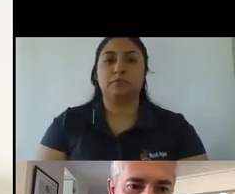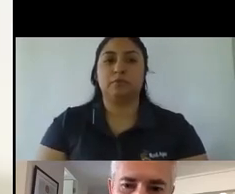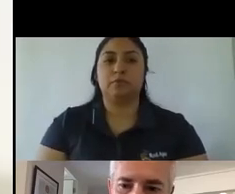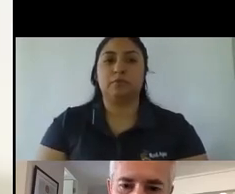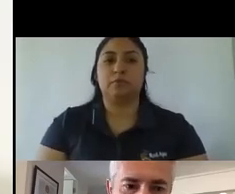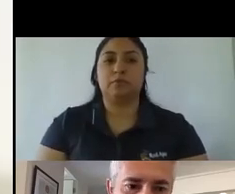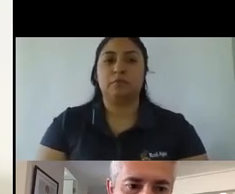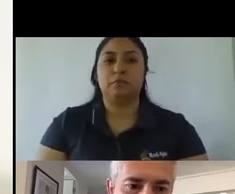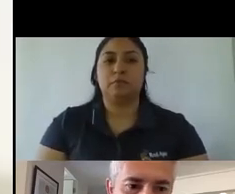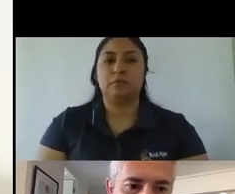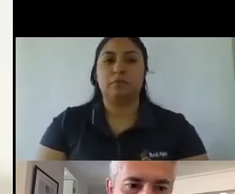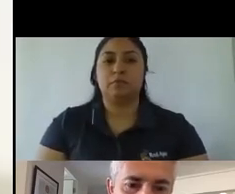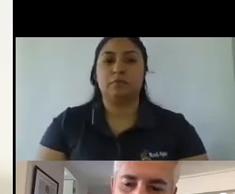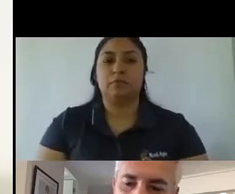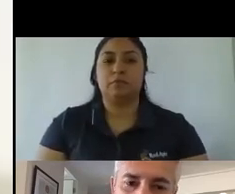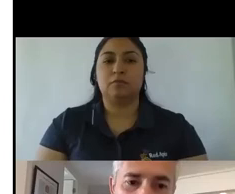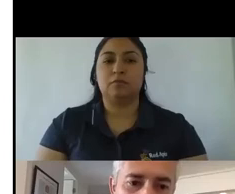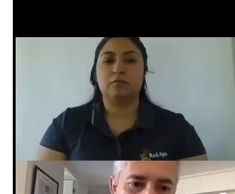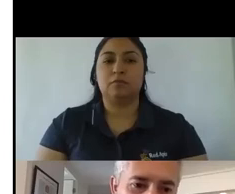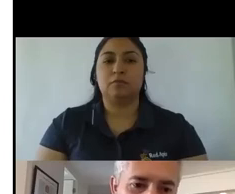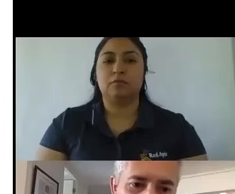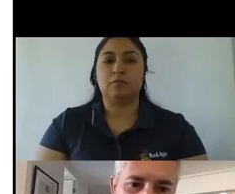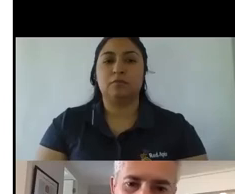vamos a ver lo vemos no lo vemos no lo vemos